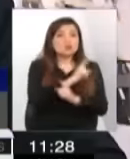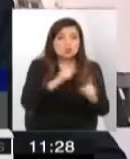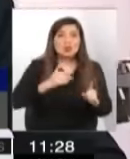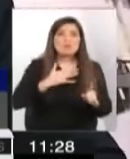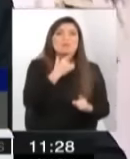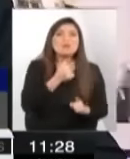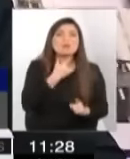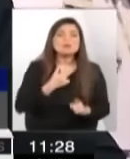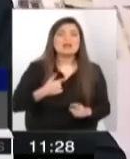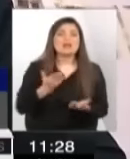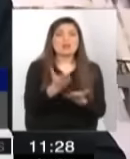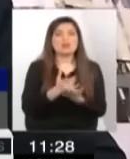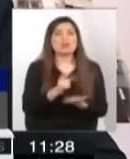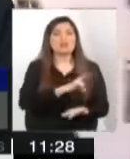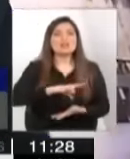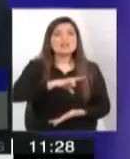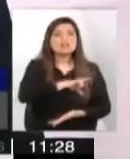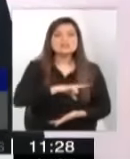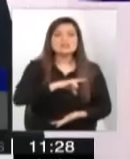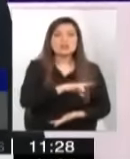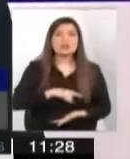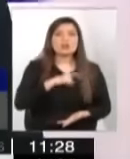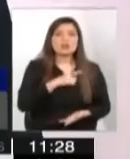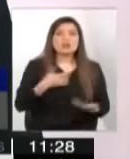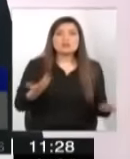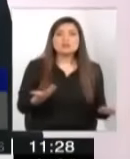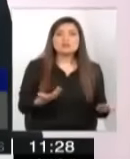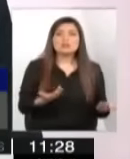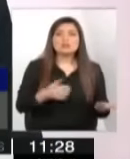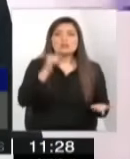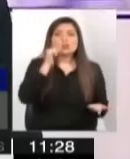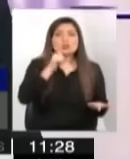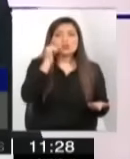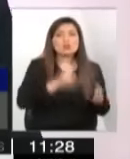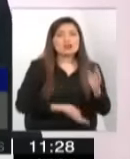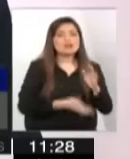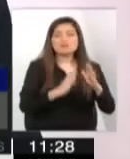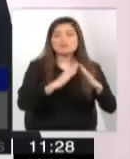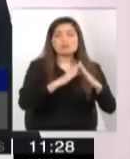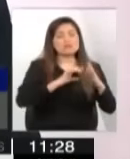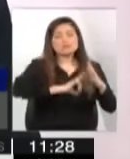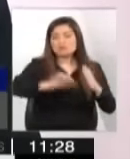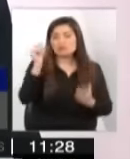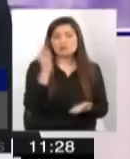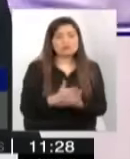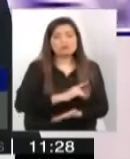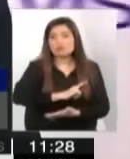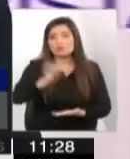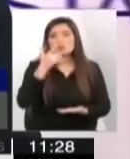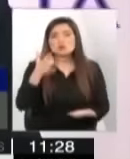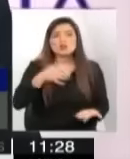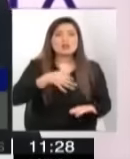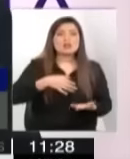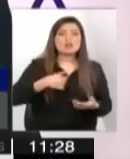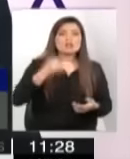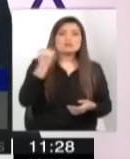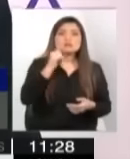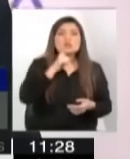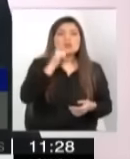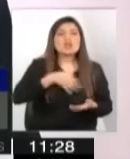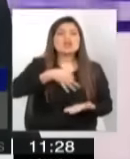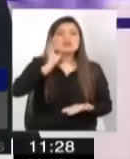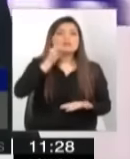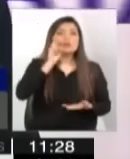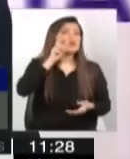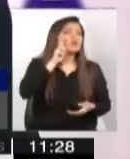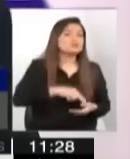tener que irme desde el hogar porque me quedaba todos los días sin almuerzo, sin desayuno, era una cosa que ya era insostenible y lamentablemente me